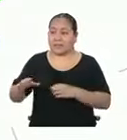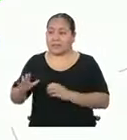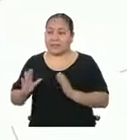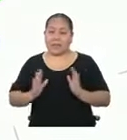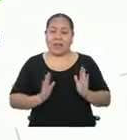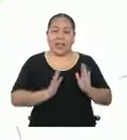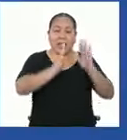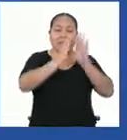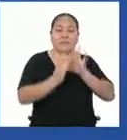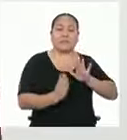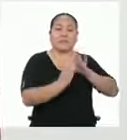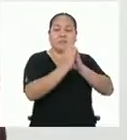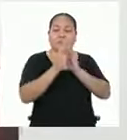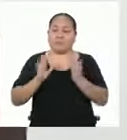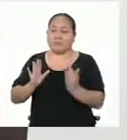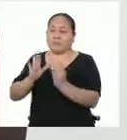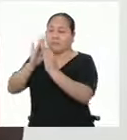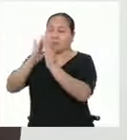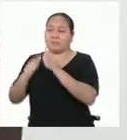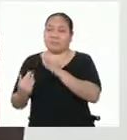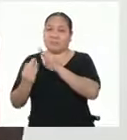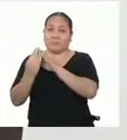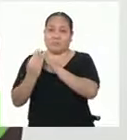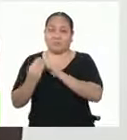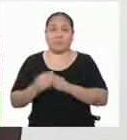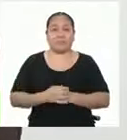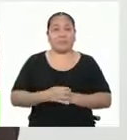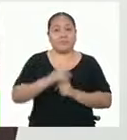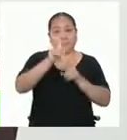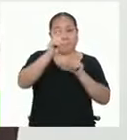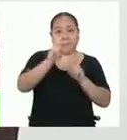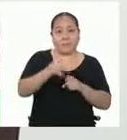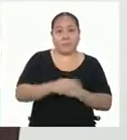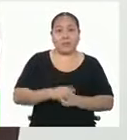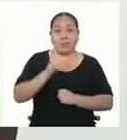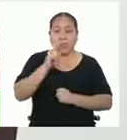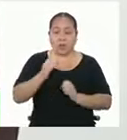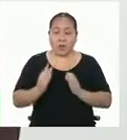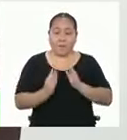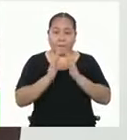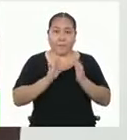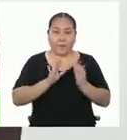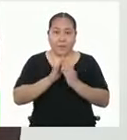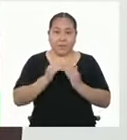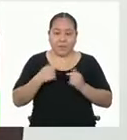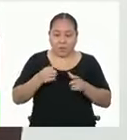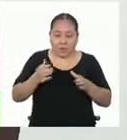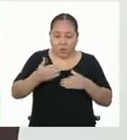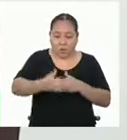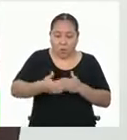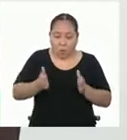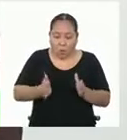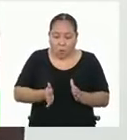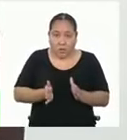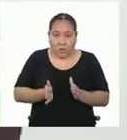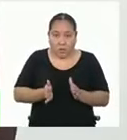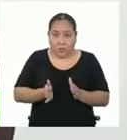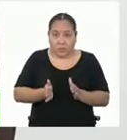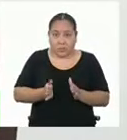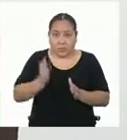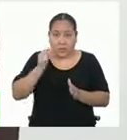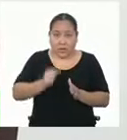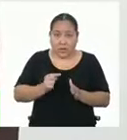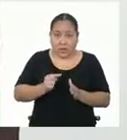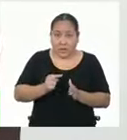las caras laterales. Sí, entonces pregunto. Si una pirámide tiene base cuadrada, ¿se podría decir